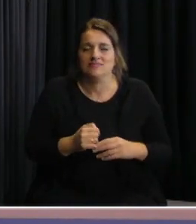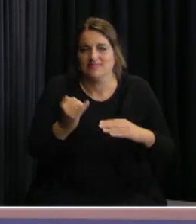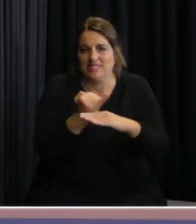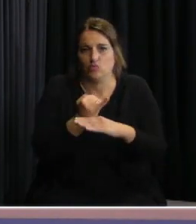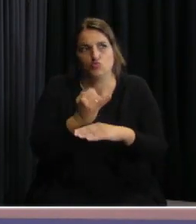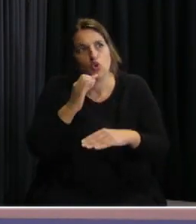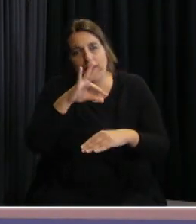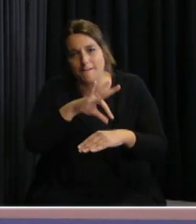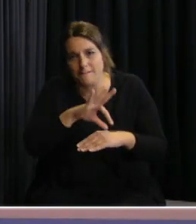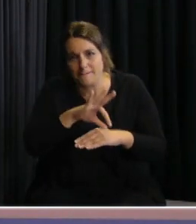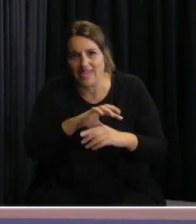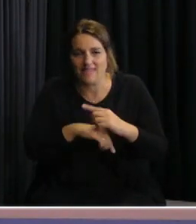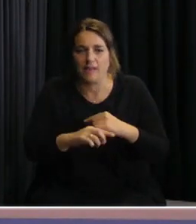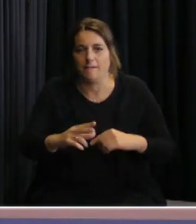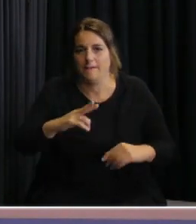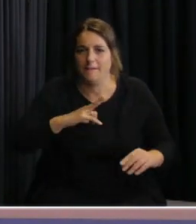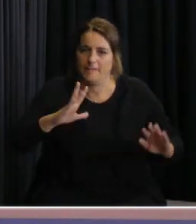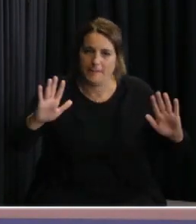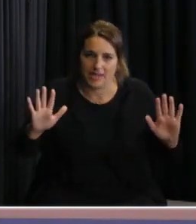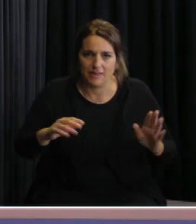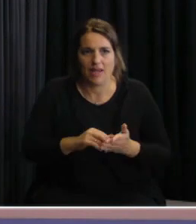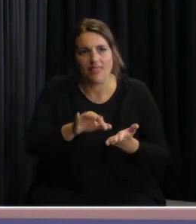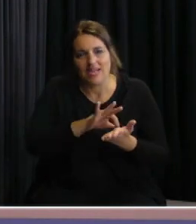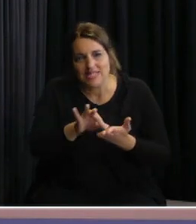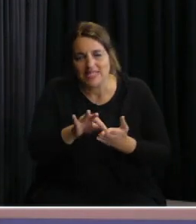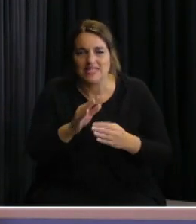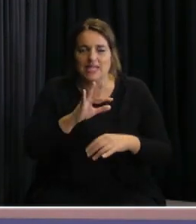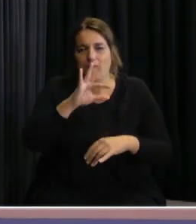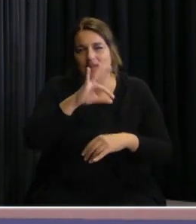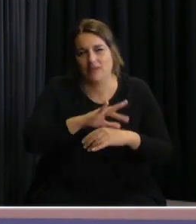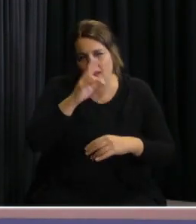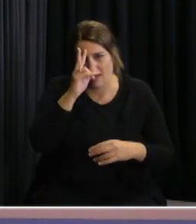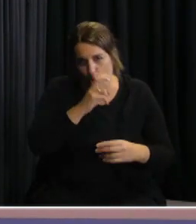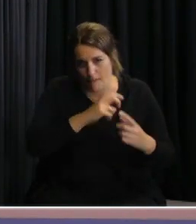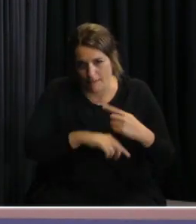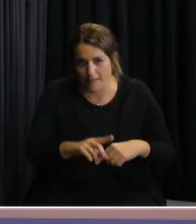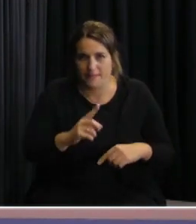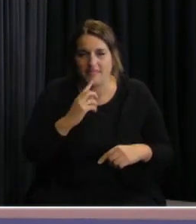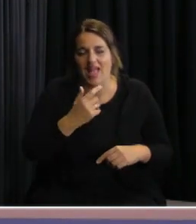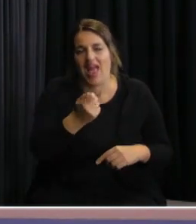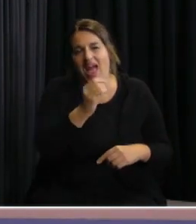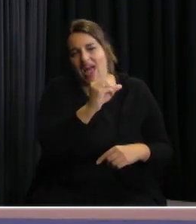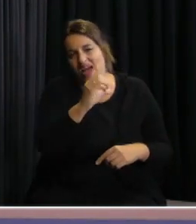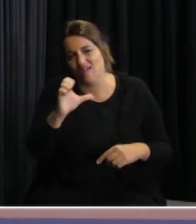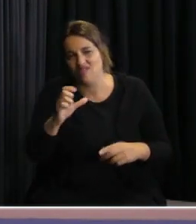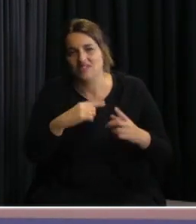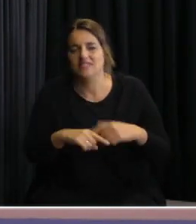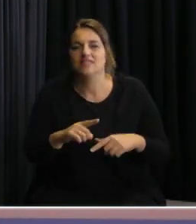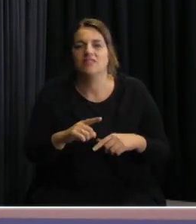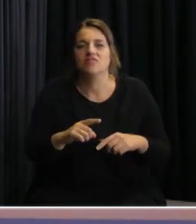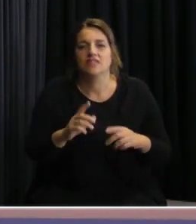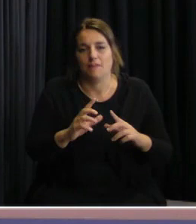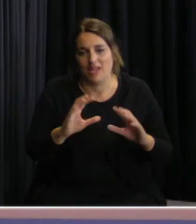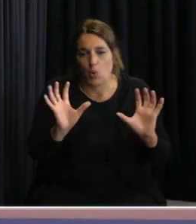médicas, colectivas, privadas, Sistema Mutual, ACE, Sistema Mutual a nivel nacional de la Cámara de